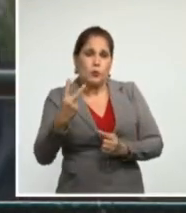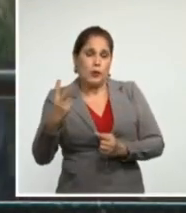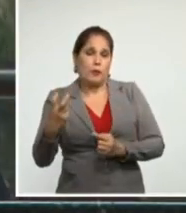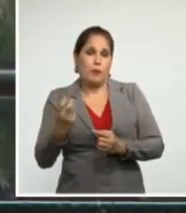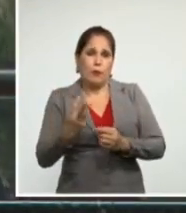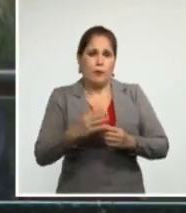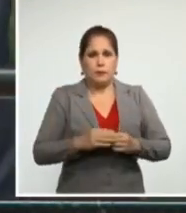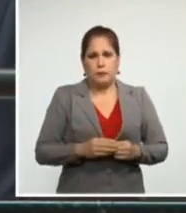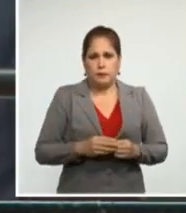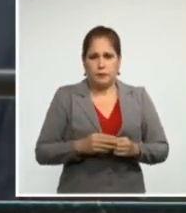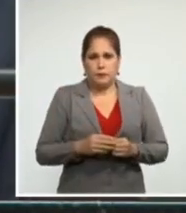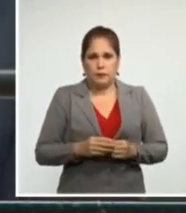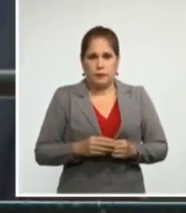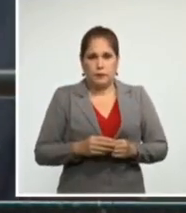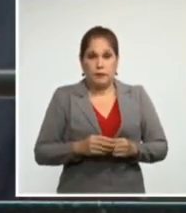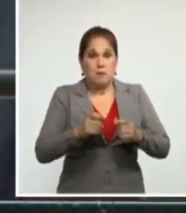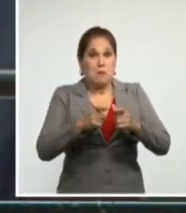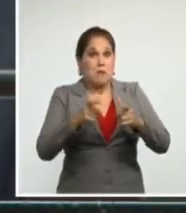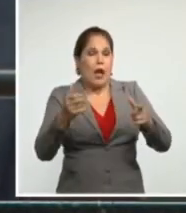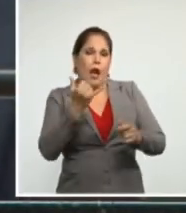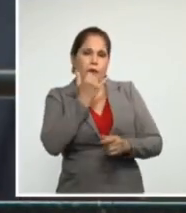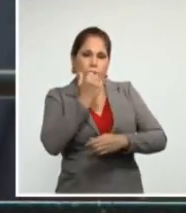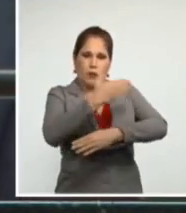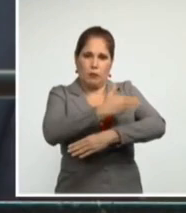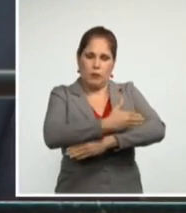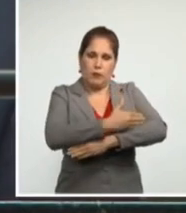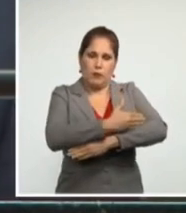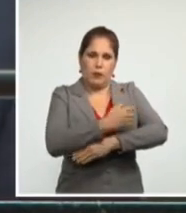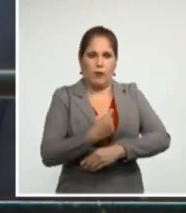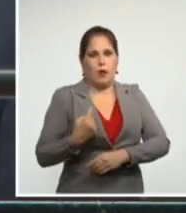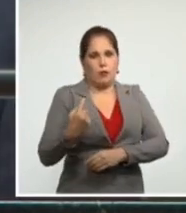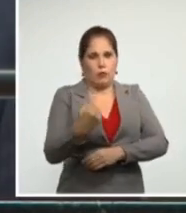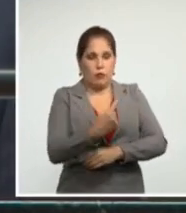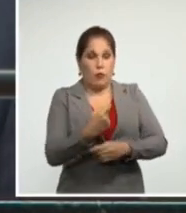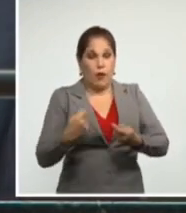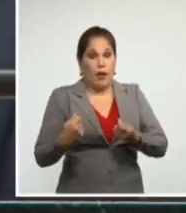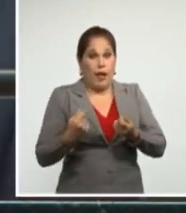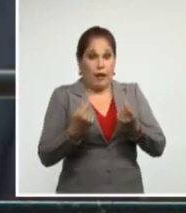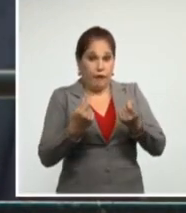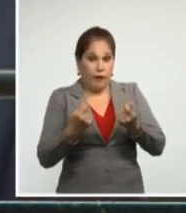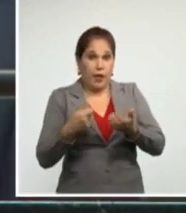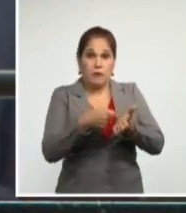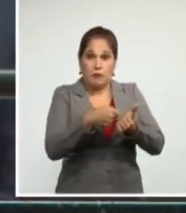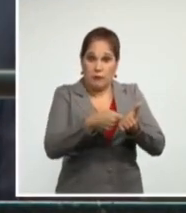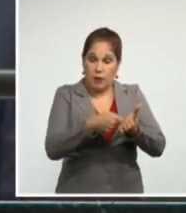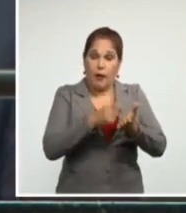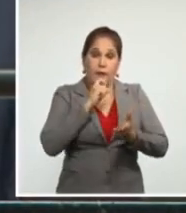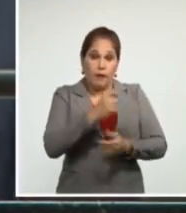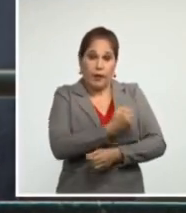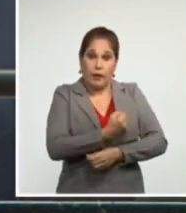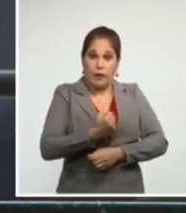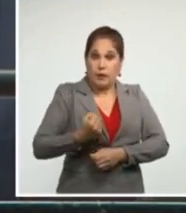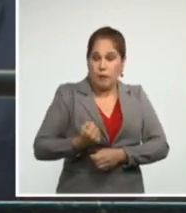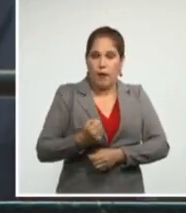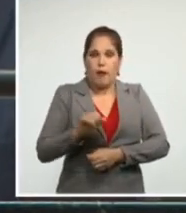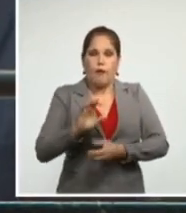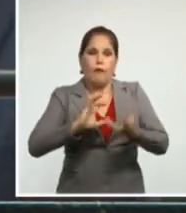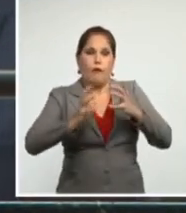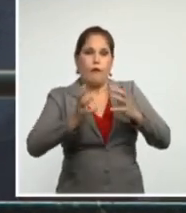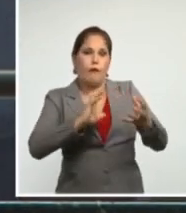con el enorme daño del bloqueo en las finanzas y los efectos de su aplicación